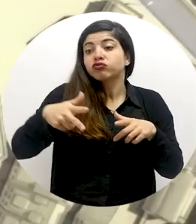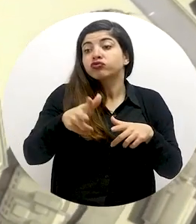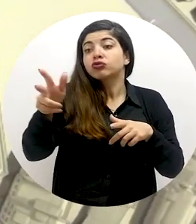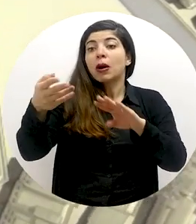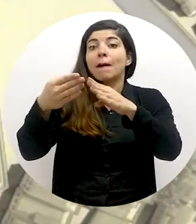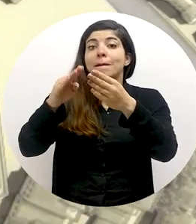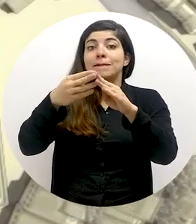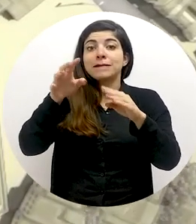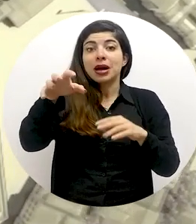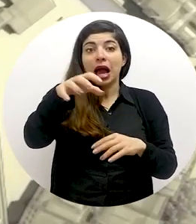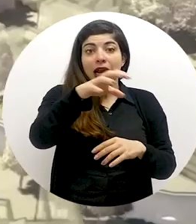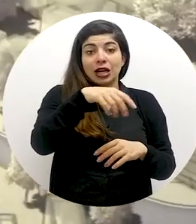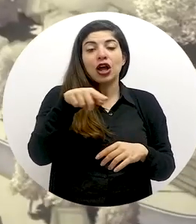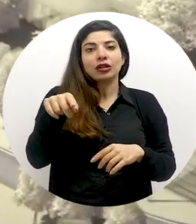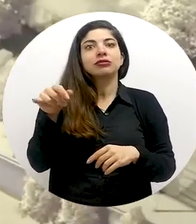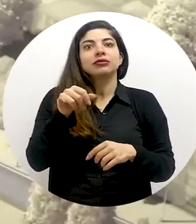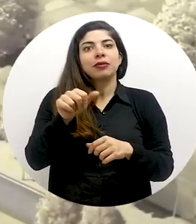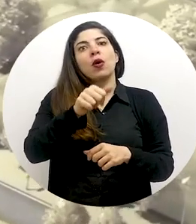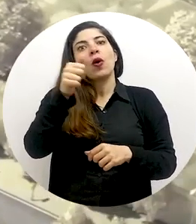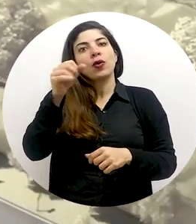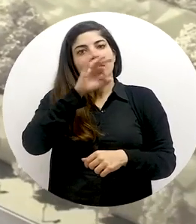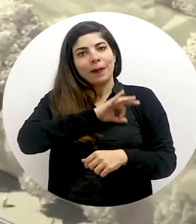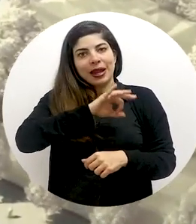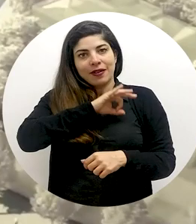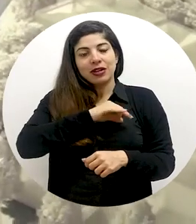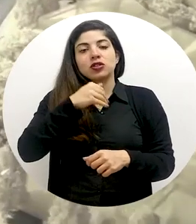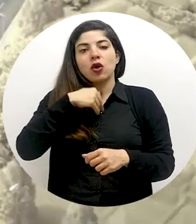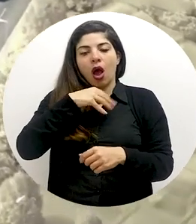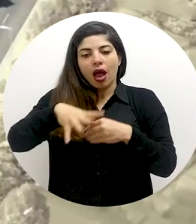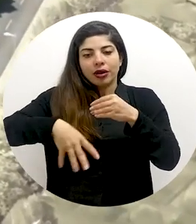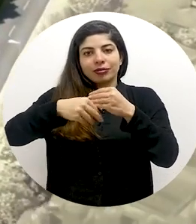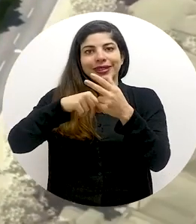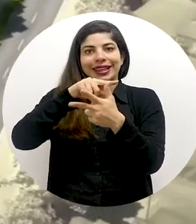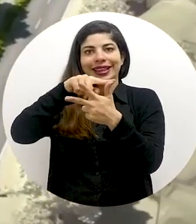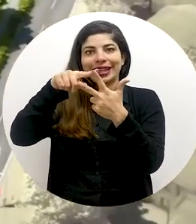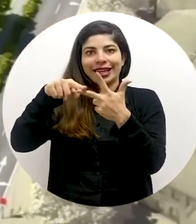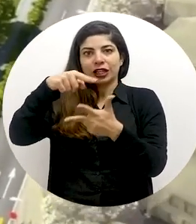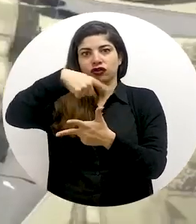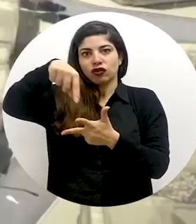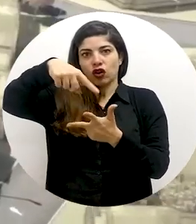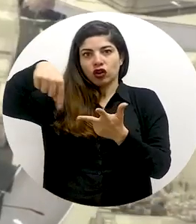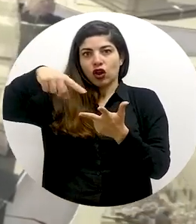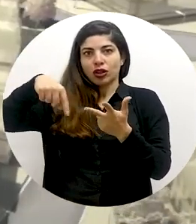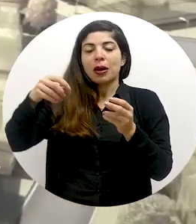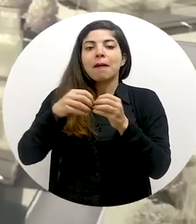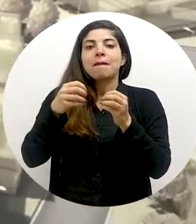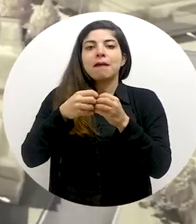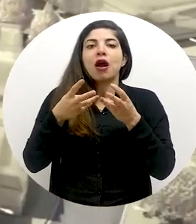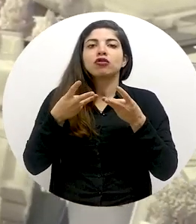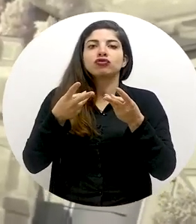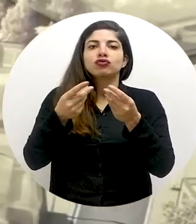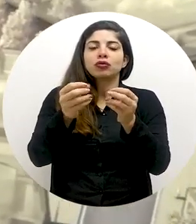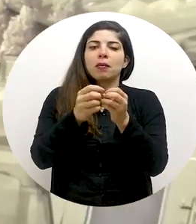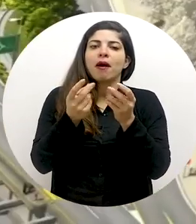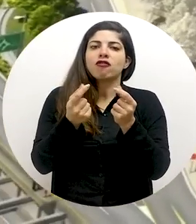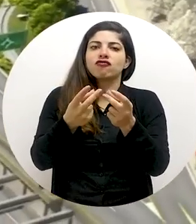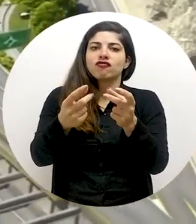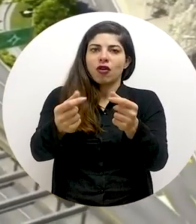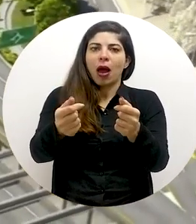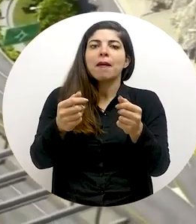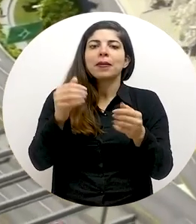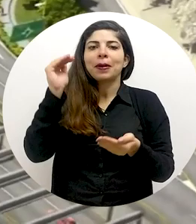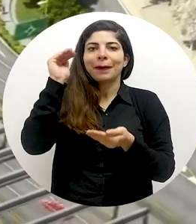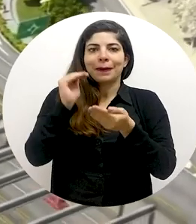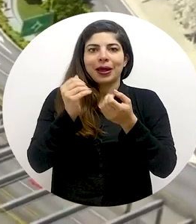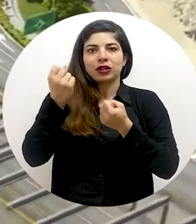rotondas a los barrios circundantes es otro beneficio de la obra en las tres rotondas, permitiendo una circulación más